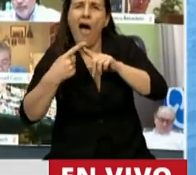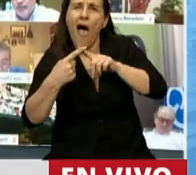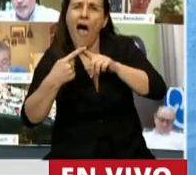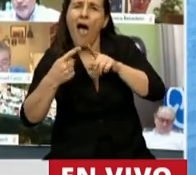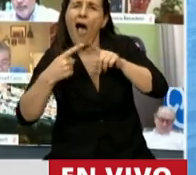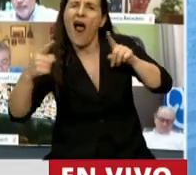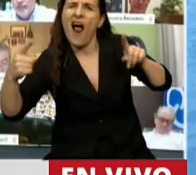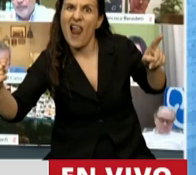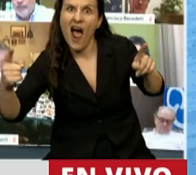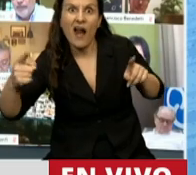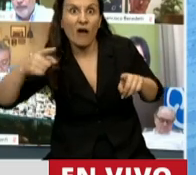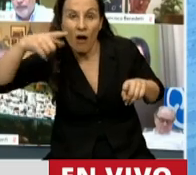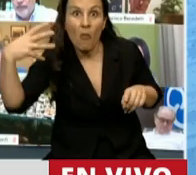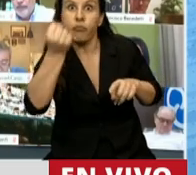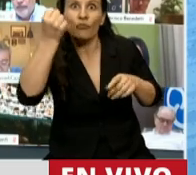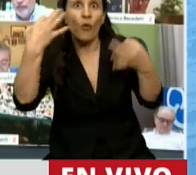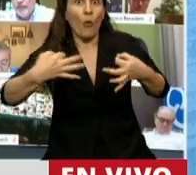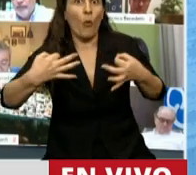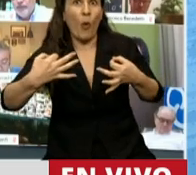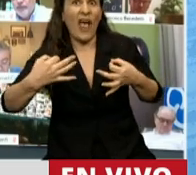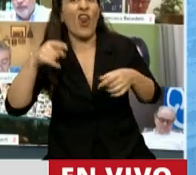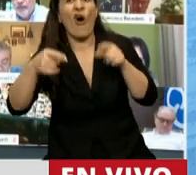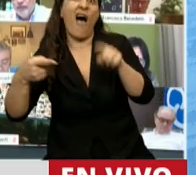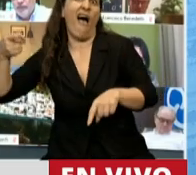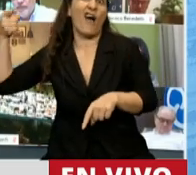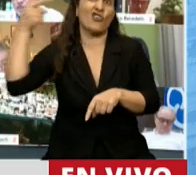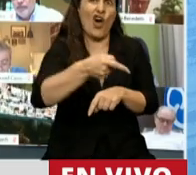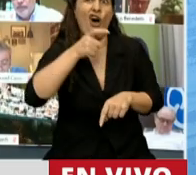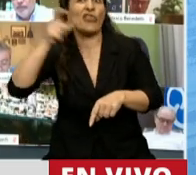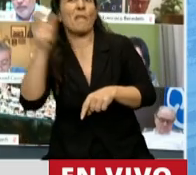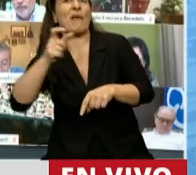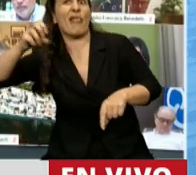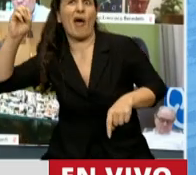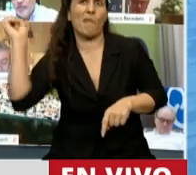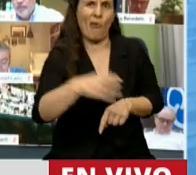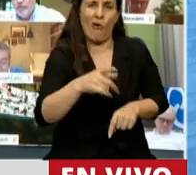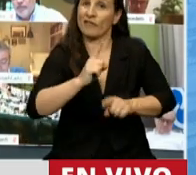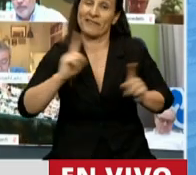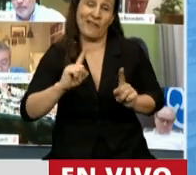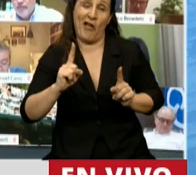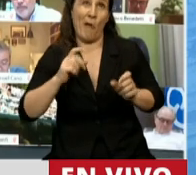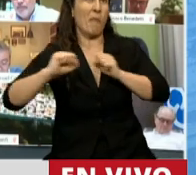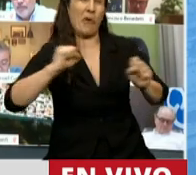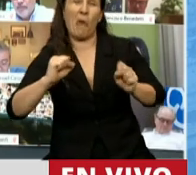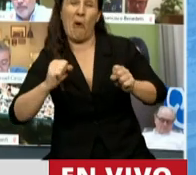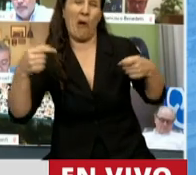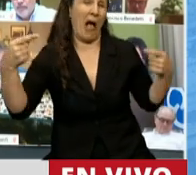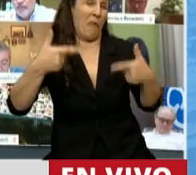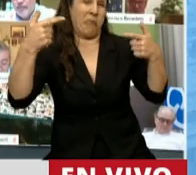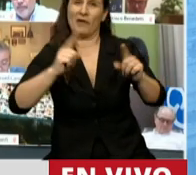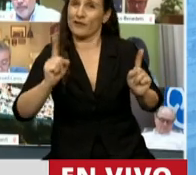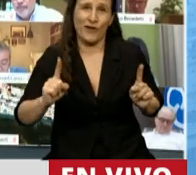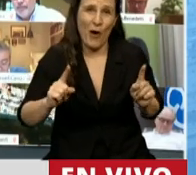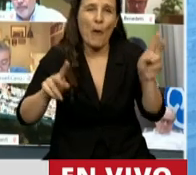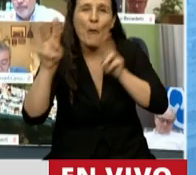resultado positivo, no venir a tirarte con una bolsa de piedra, sino ver si nos podemos encontrar ahí, un punto